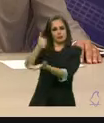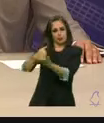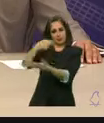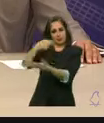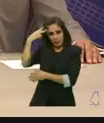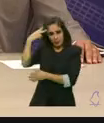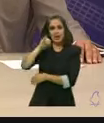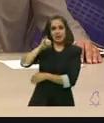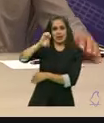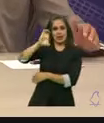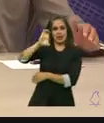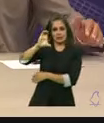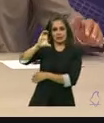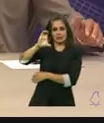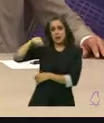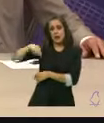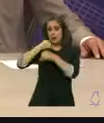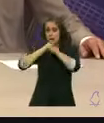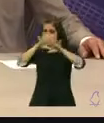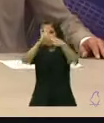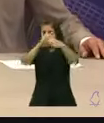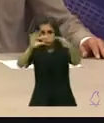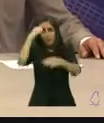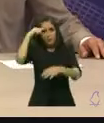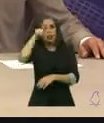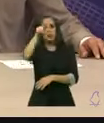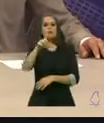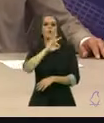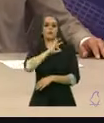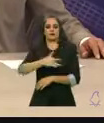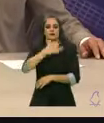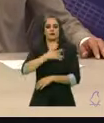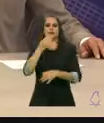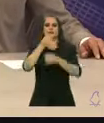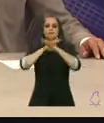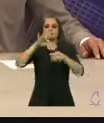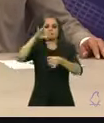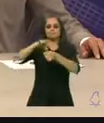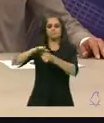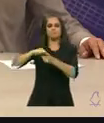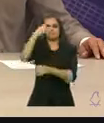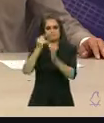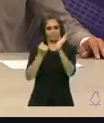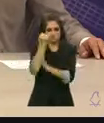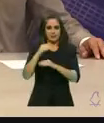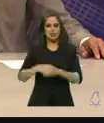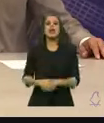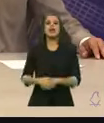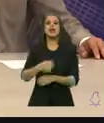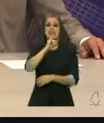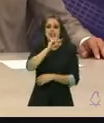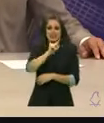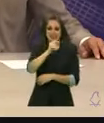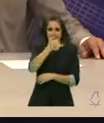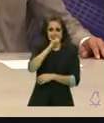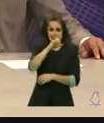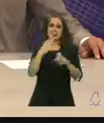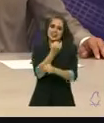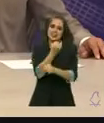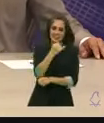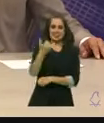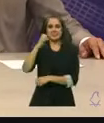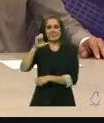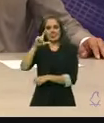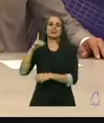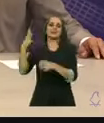de garantizar un voto libre. Y también queremos dar la bienvenida a Iztiel y Yael Caneda Aguilar, quienes nos apoyarán con la interpretación